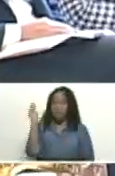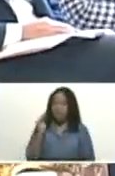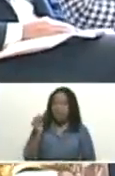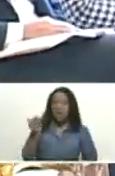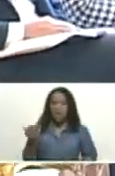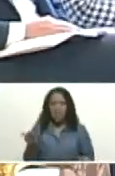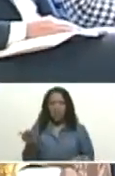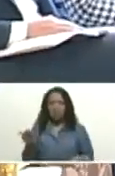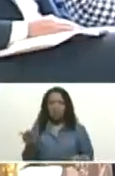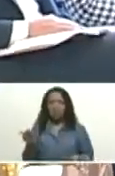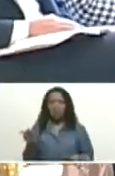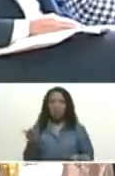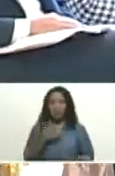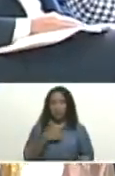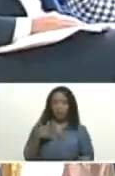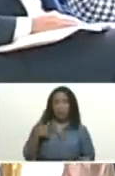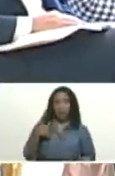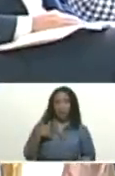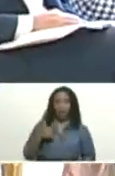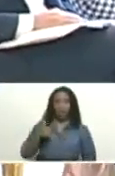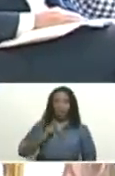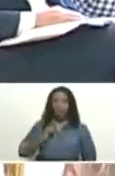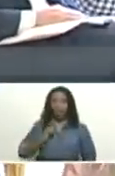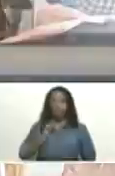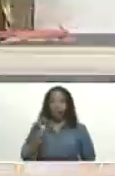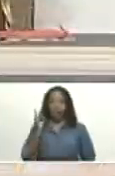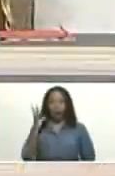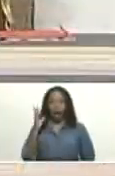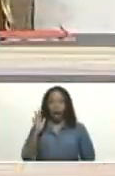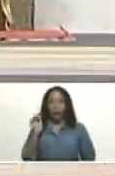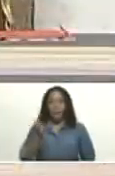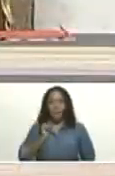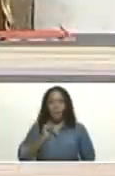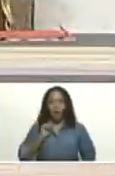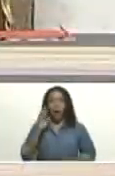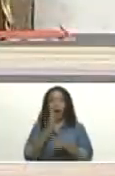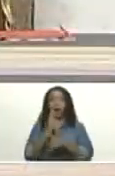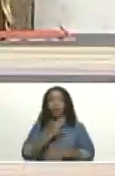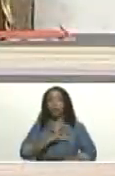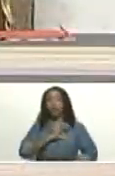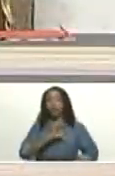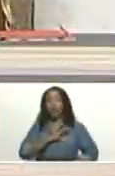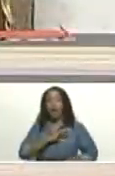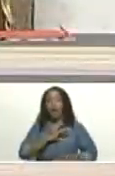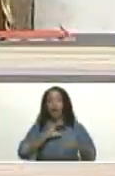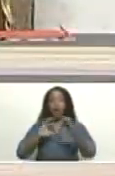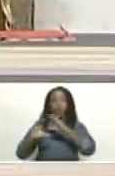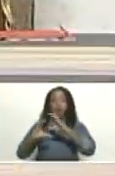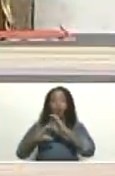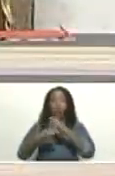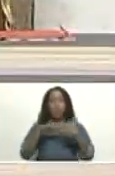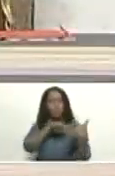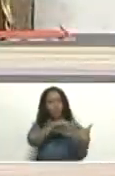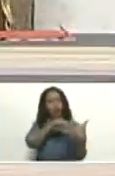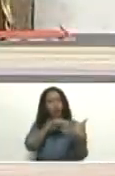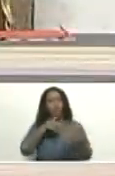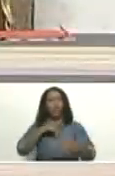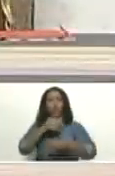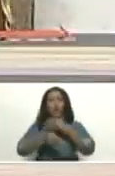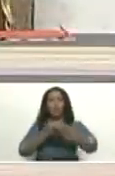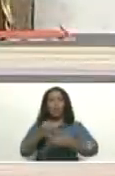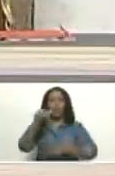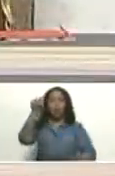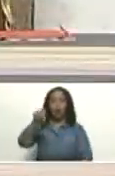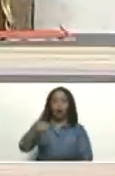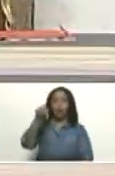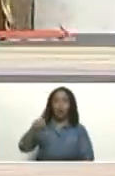ha pretendido aprovecharse en las redes sociales, en los medios de comunicación, de la batalla que estamos dando nosotros